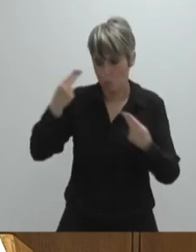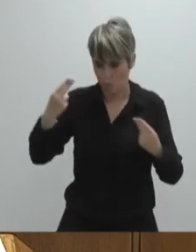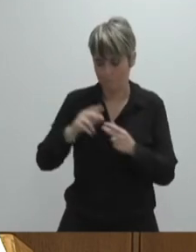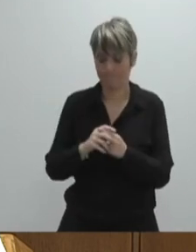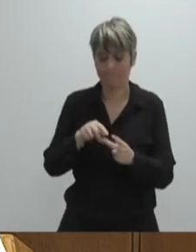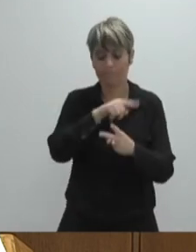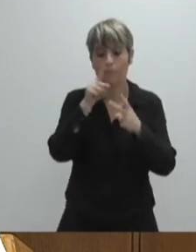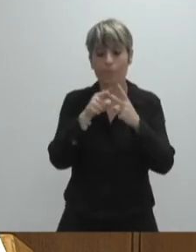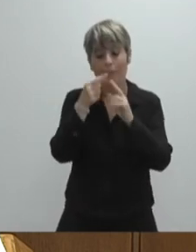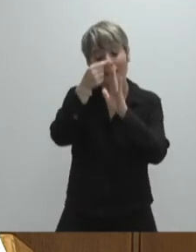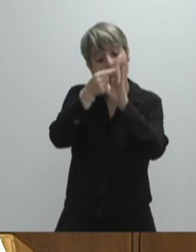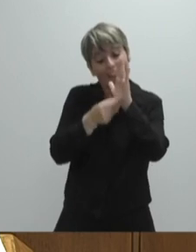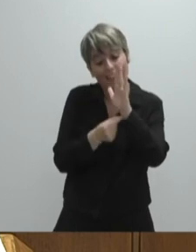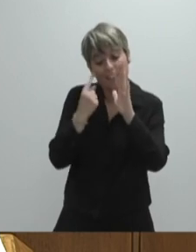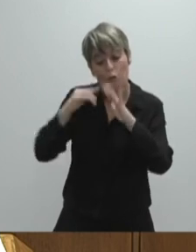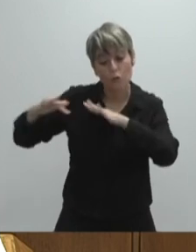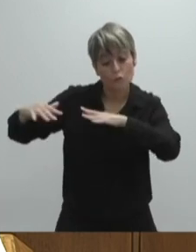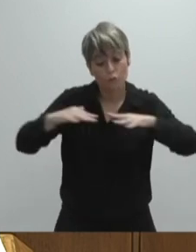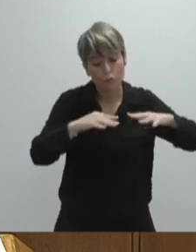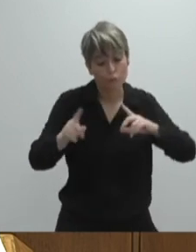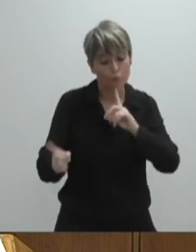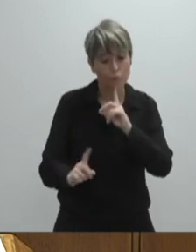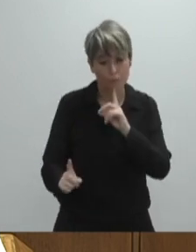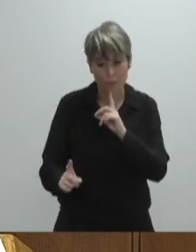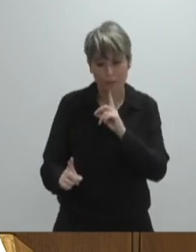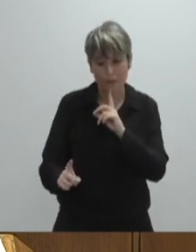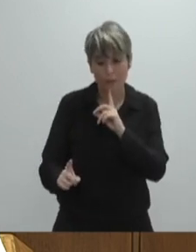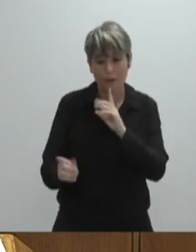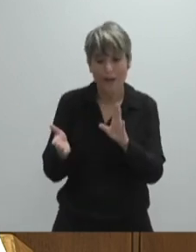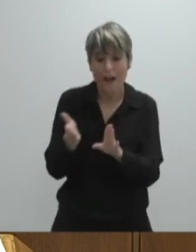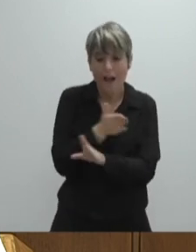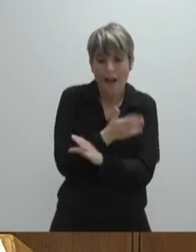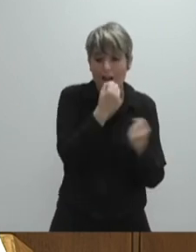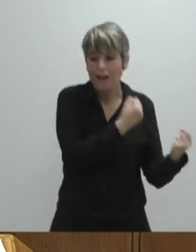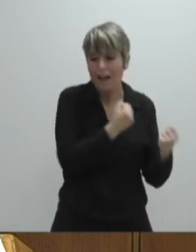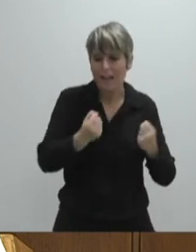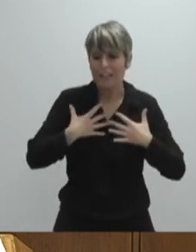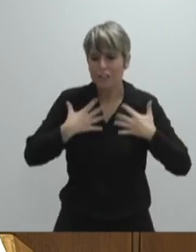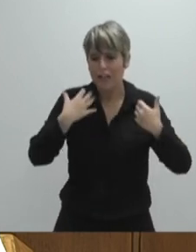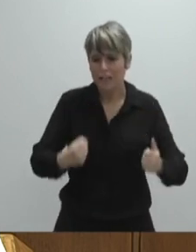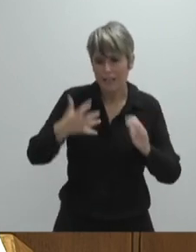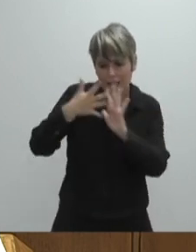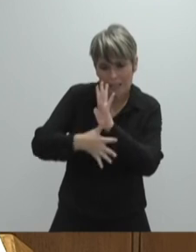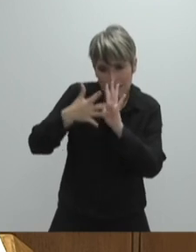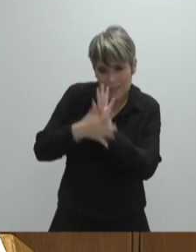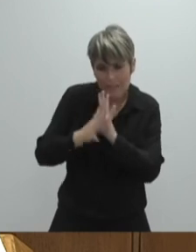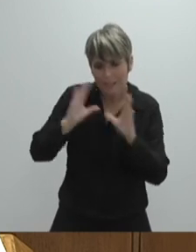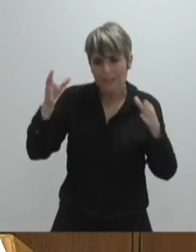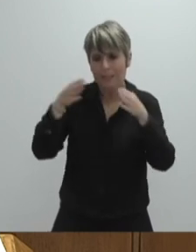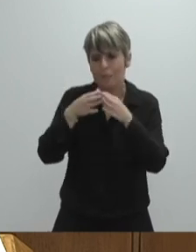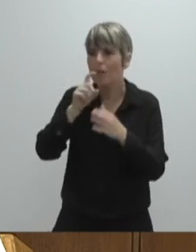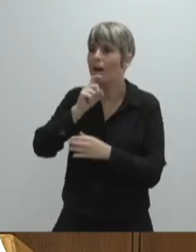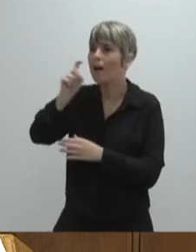establecidos para acoger los partidos de la Eurocopa en Bilbao fueron definidos por las autoridades sanitarias y comunidades comunicadas a la UEFA